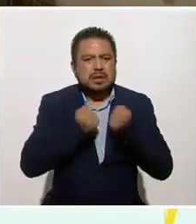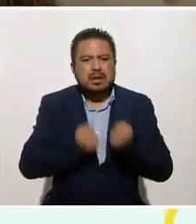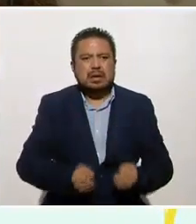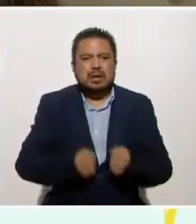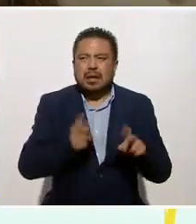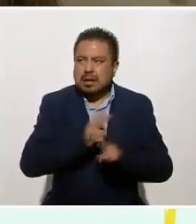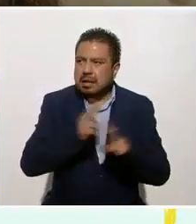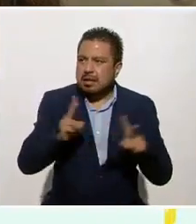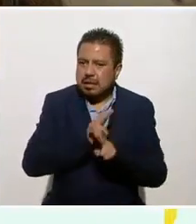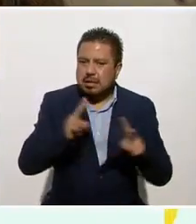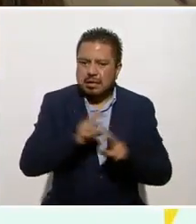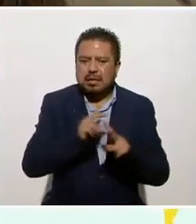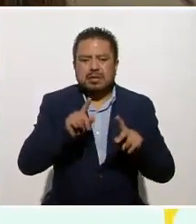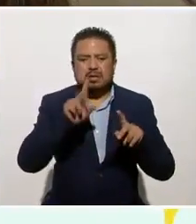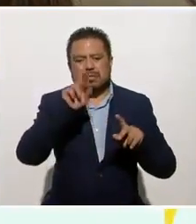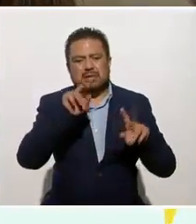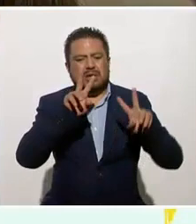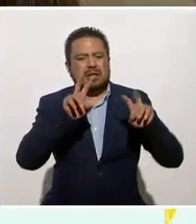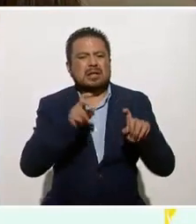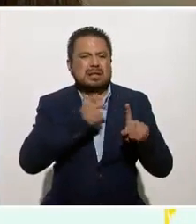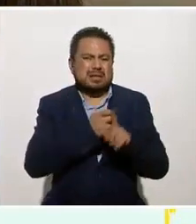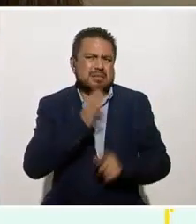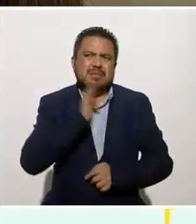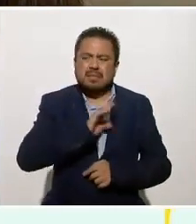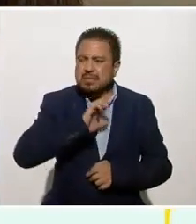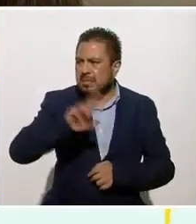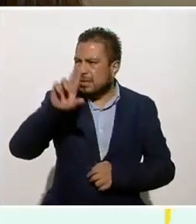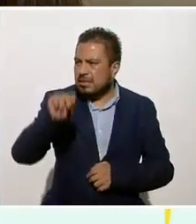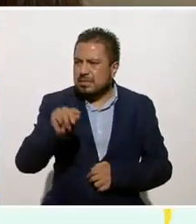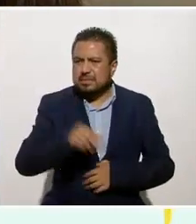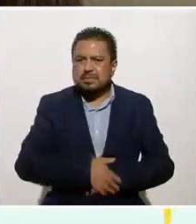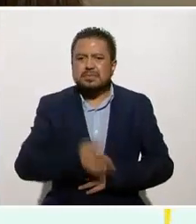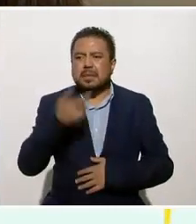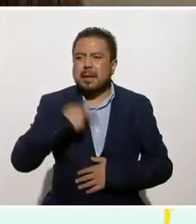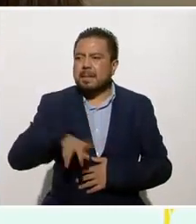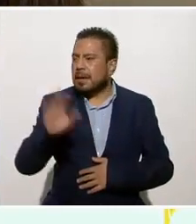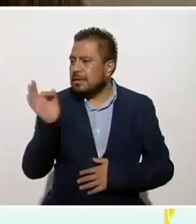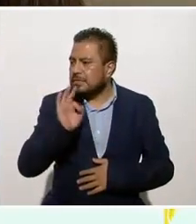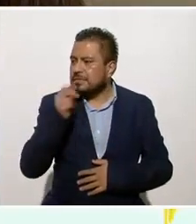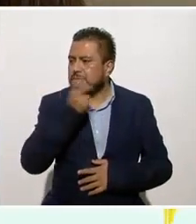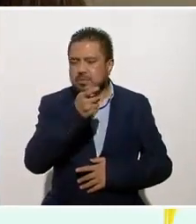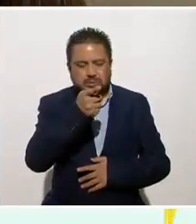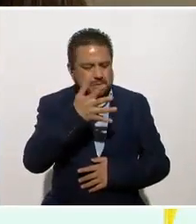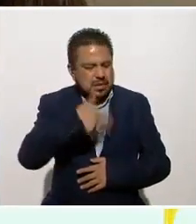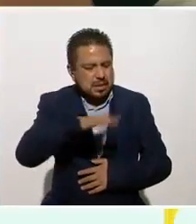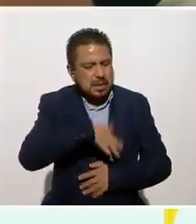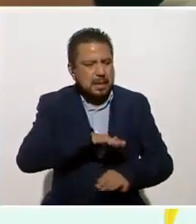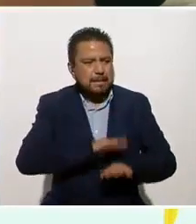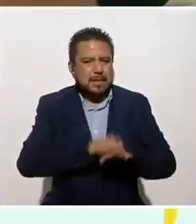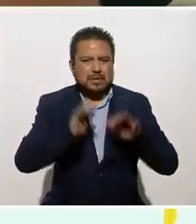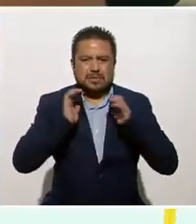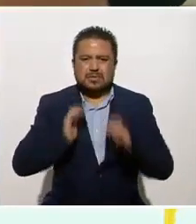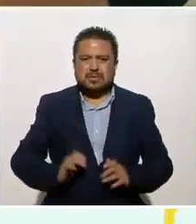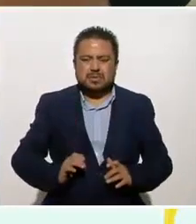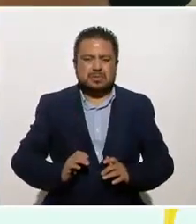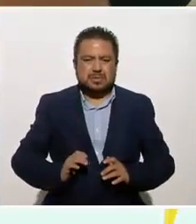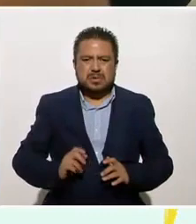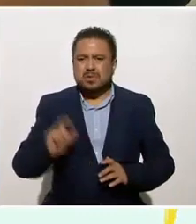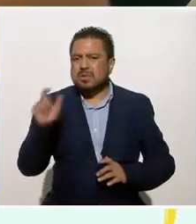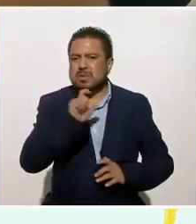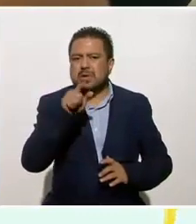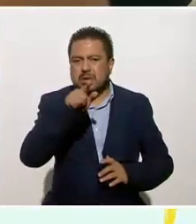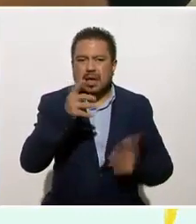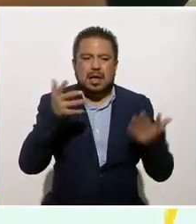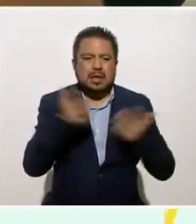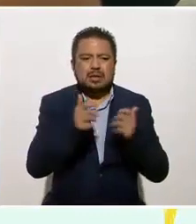sino que es un tema así, que no está mal. Pero a lo mejor ahí estás buscando un tema más físico. Cuando tú lo